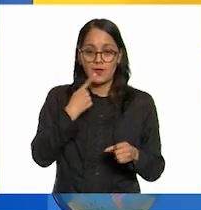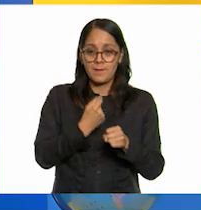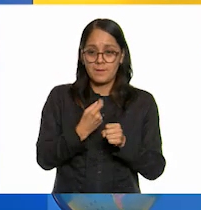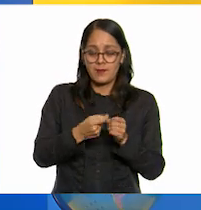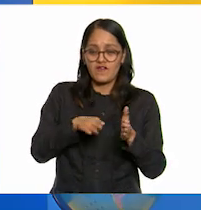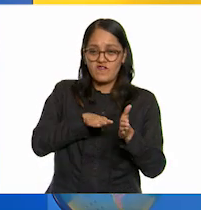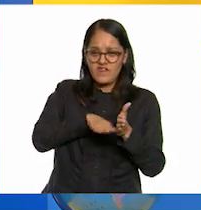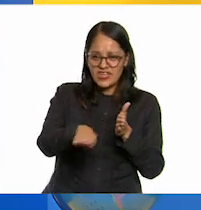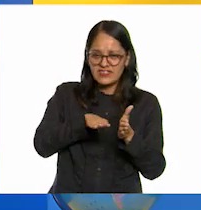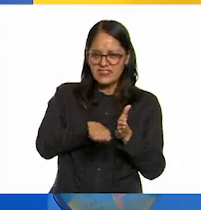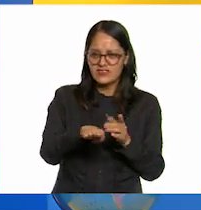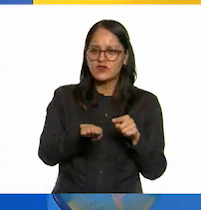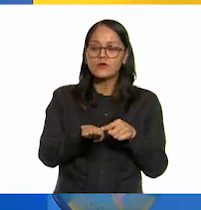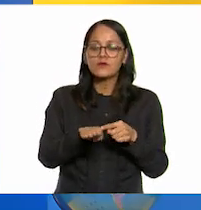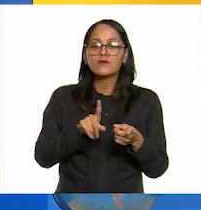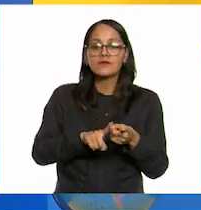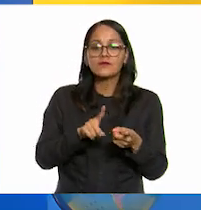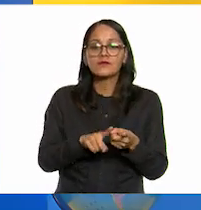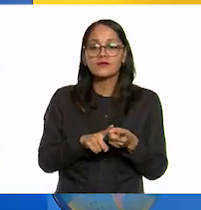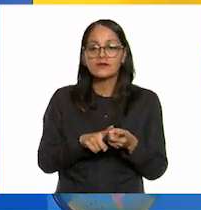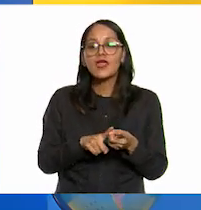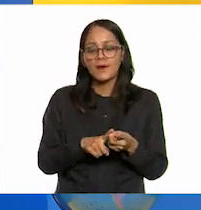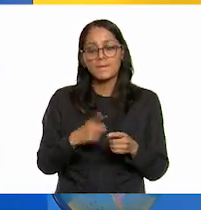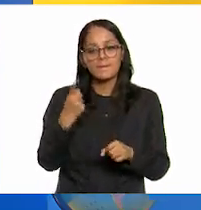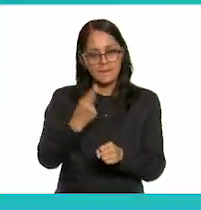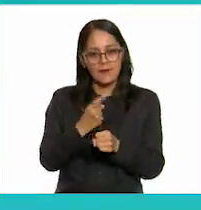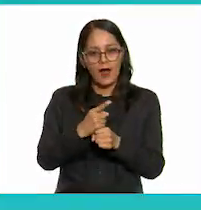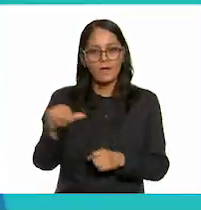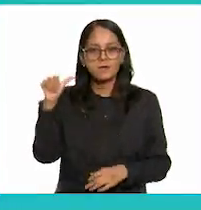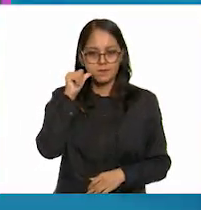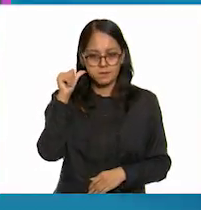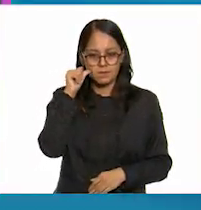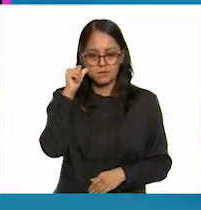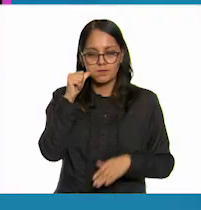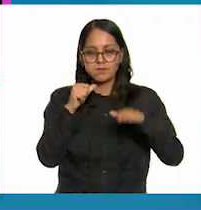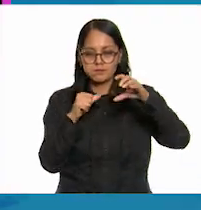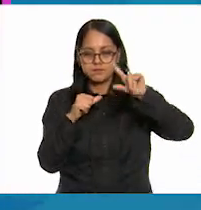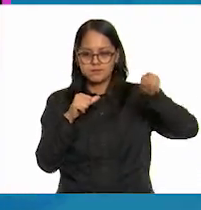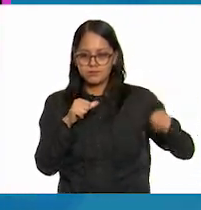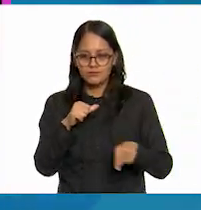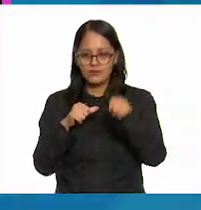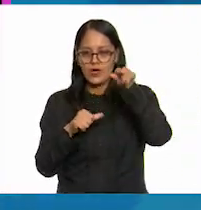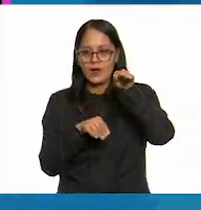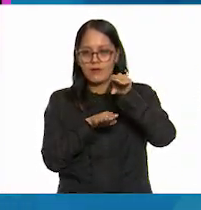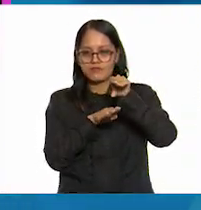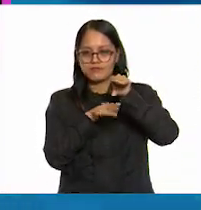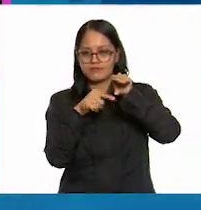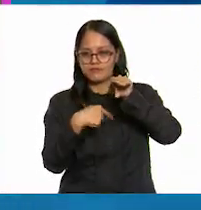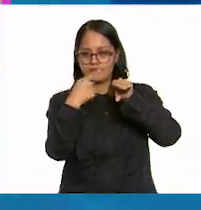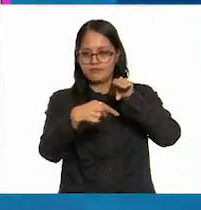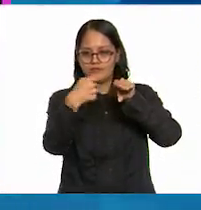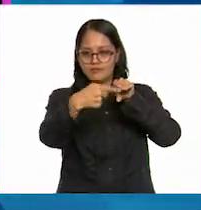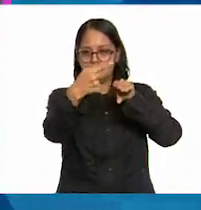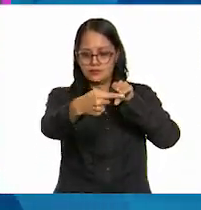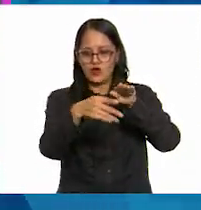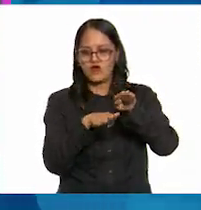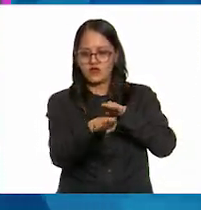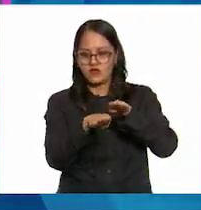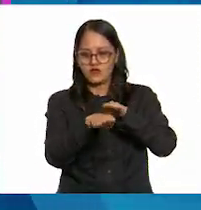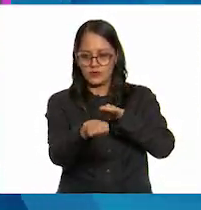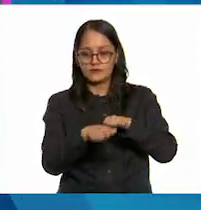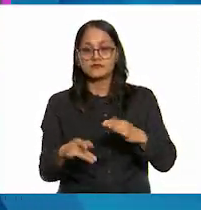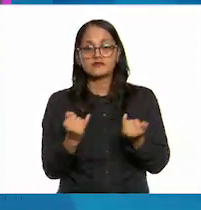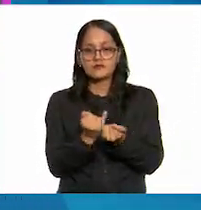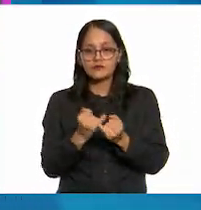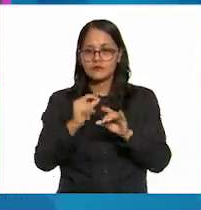se manifiesta principalmente en las llantas sobre el piso o suelo y en los frenos porque son unas gomitas